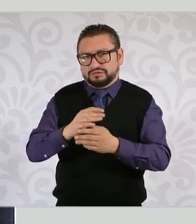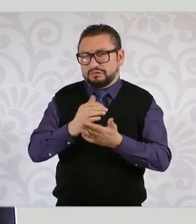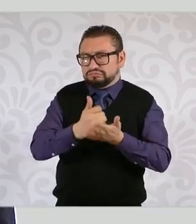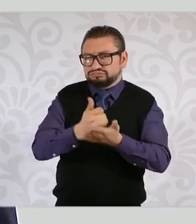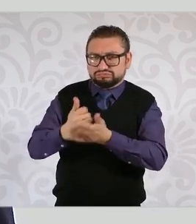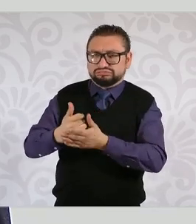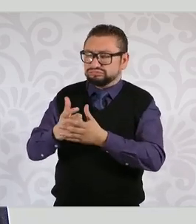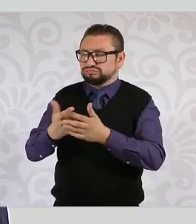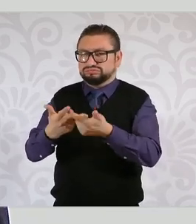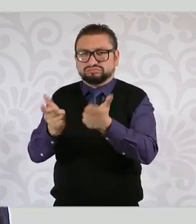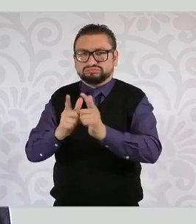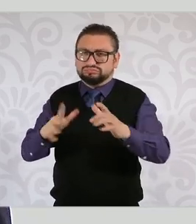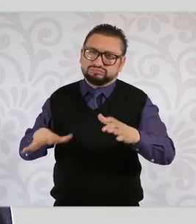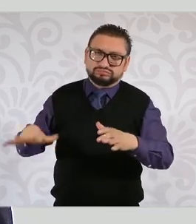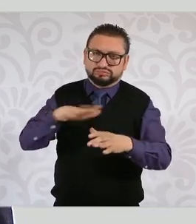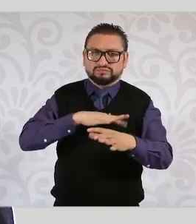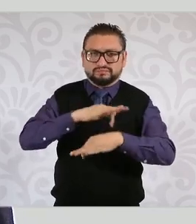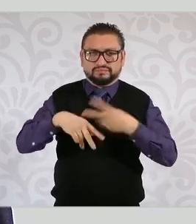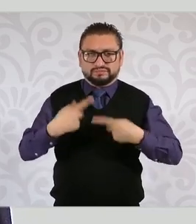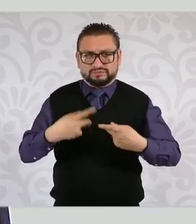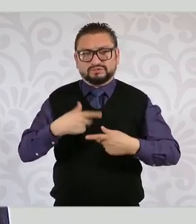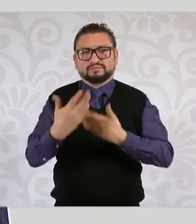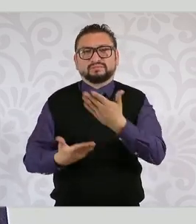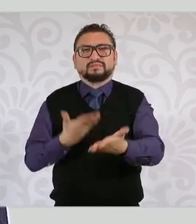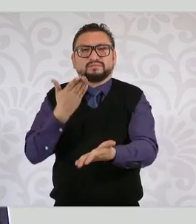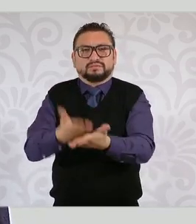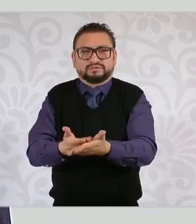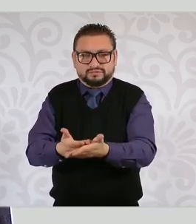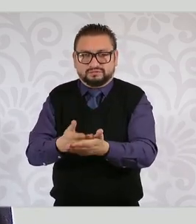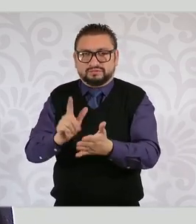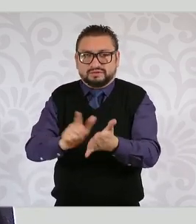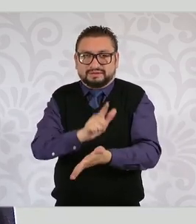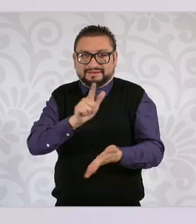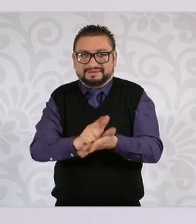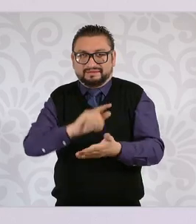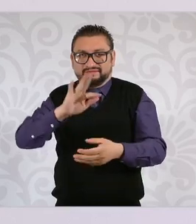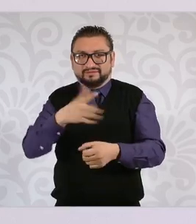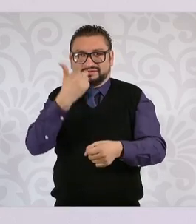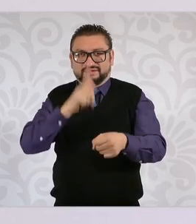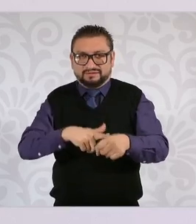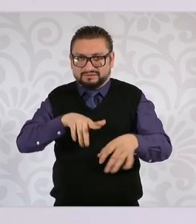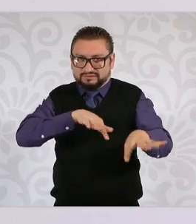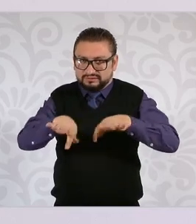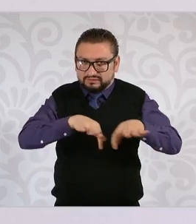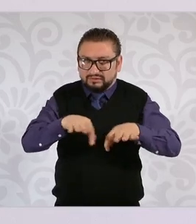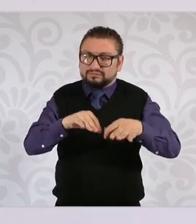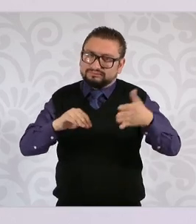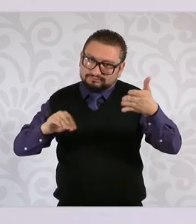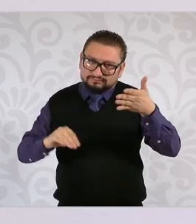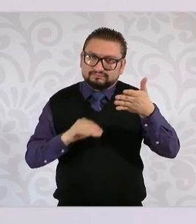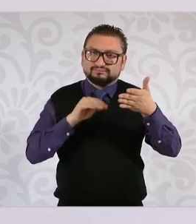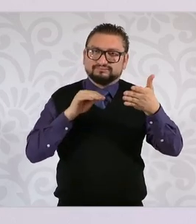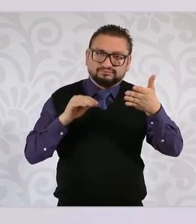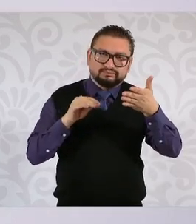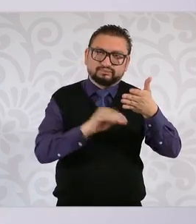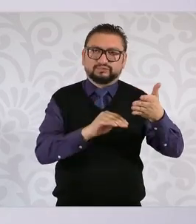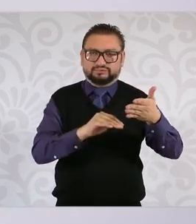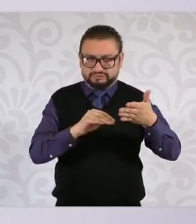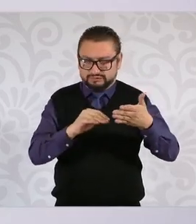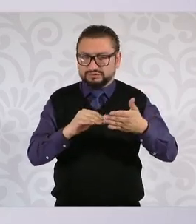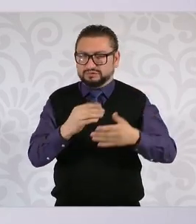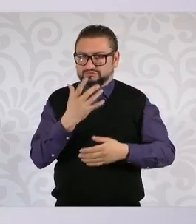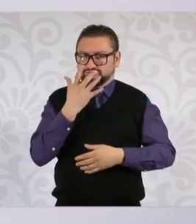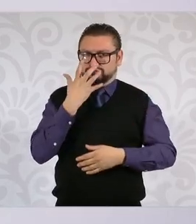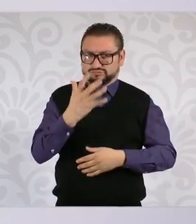poblacional. Y es por ello que estamos proponiendo una reforma a la Ley Federal de Trabajo, porque tenemos la necesidad de formalizar y de